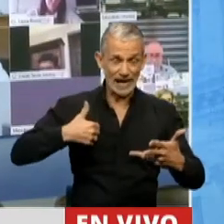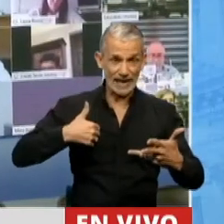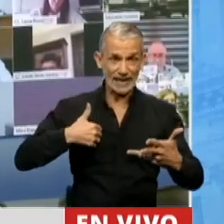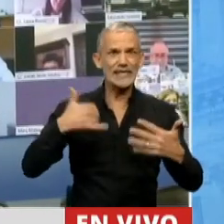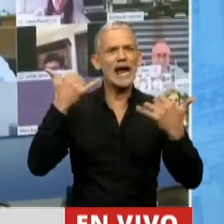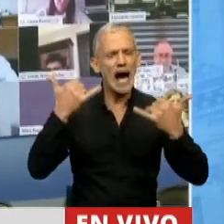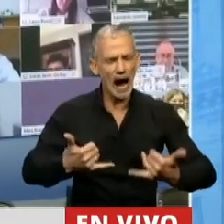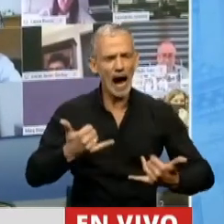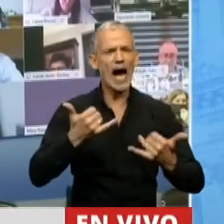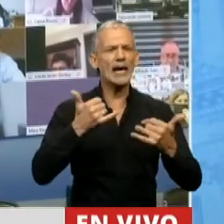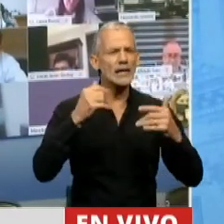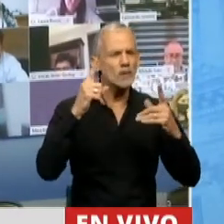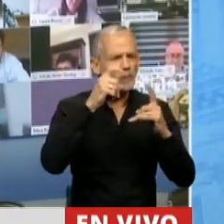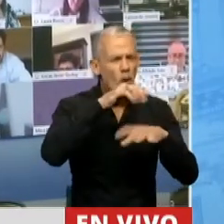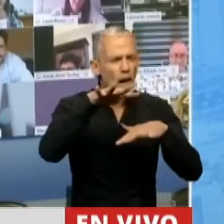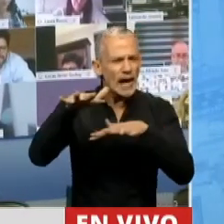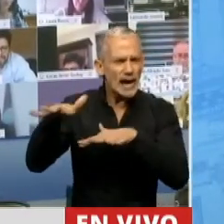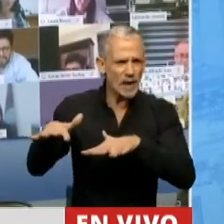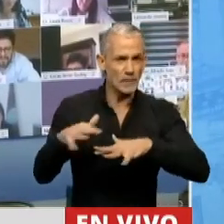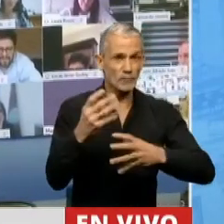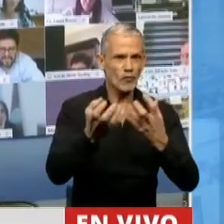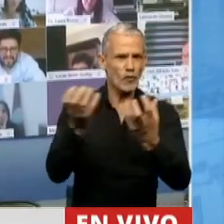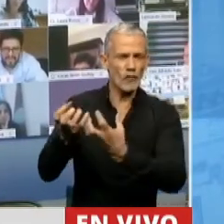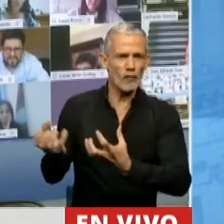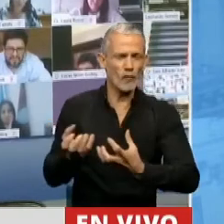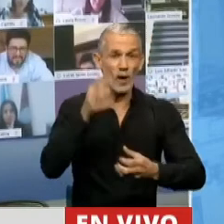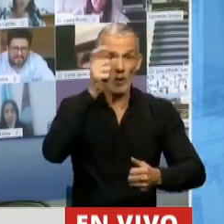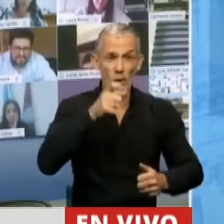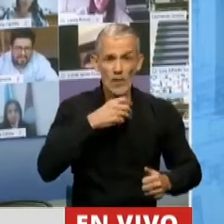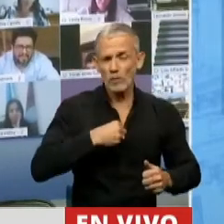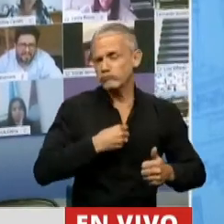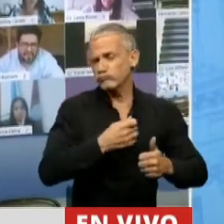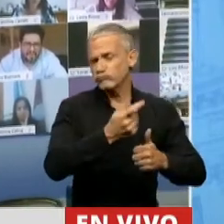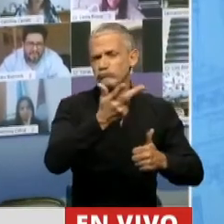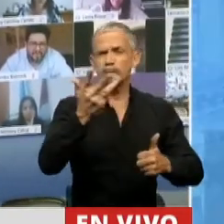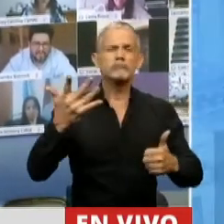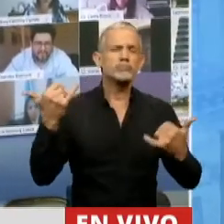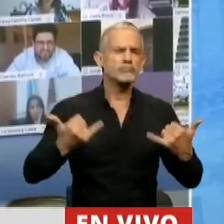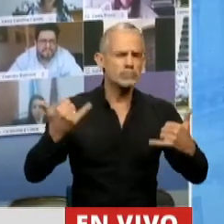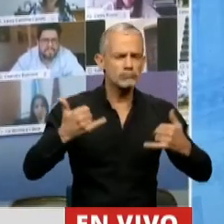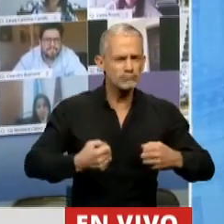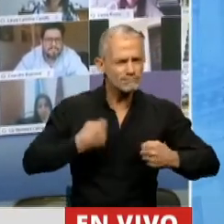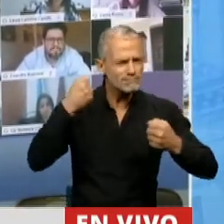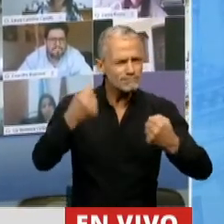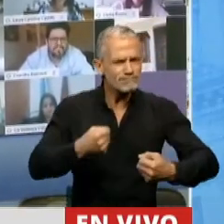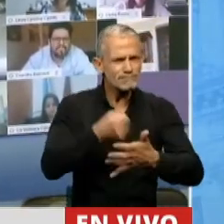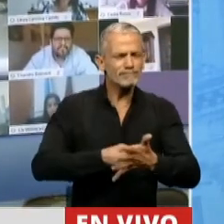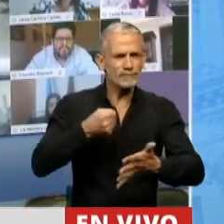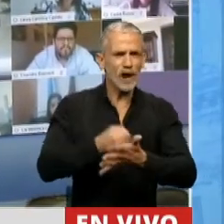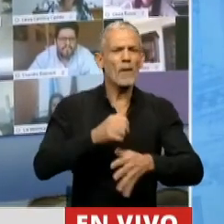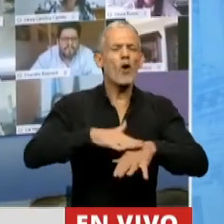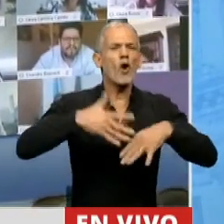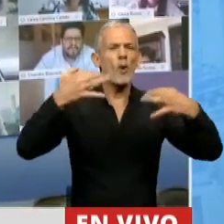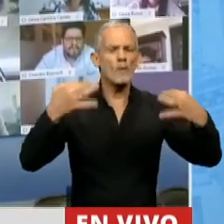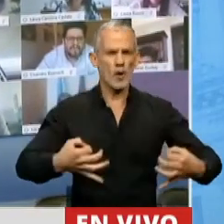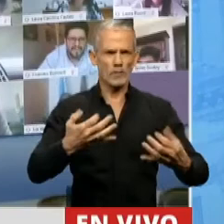atravesando esta situación y son muchísimos los voluntarios que están trabajando denodadamente y con compromiso y